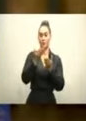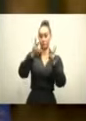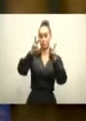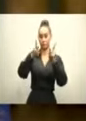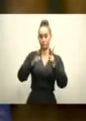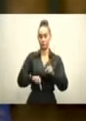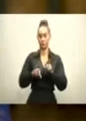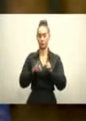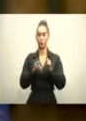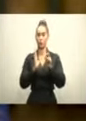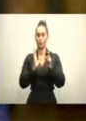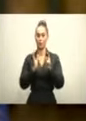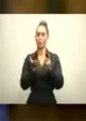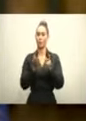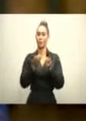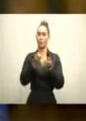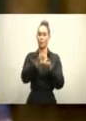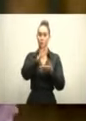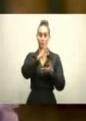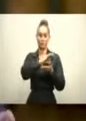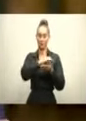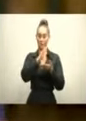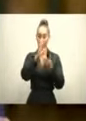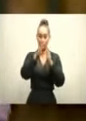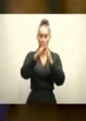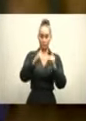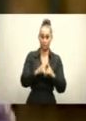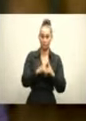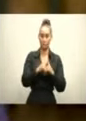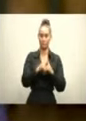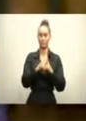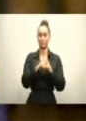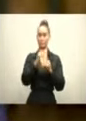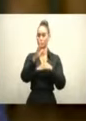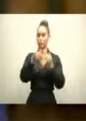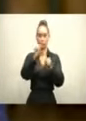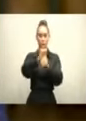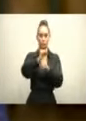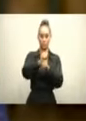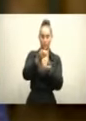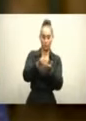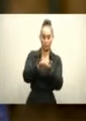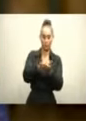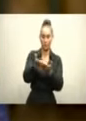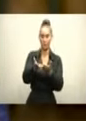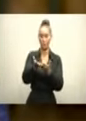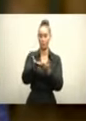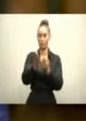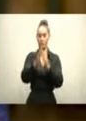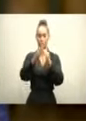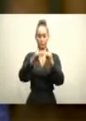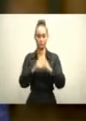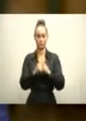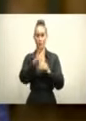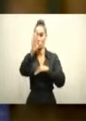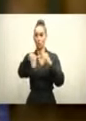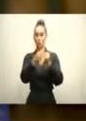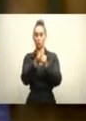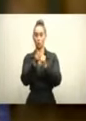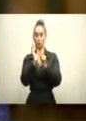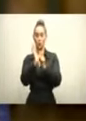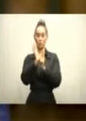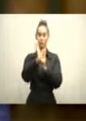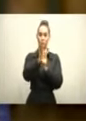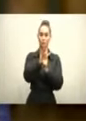visto reducido de manera indiscriminada. Todos, absolutamente todos, hemos sufrido los efectos de la pandemia